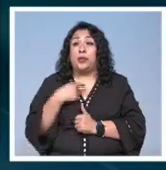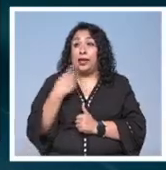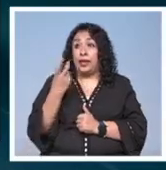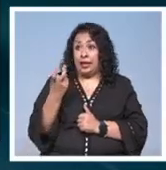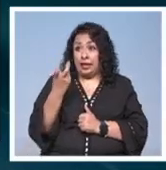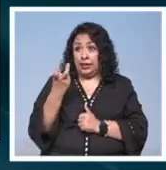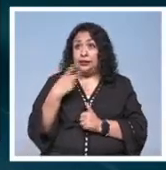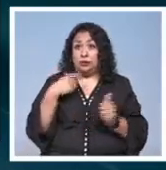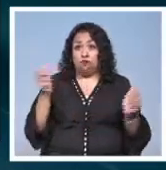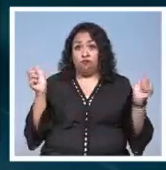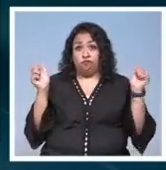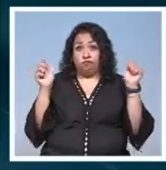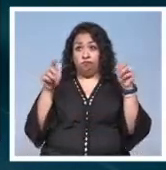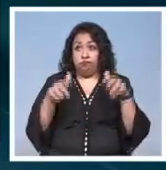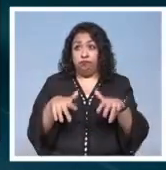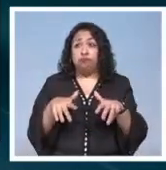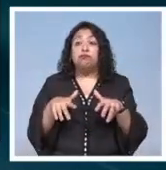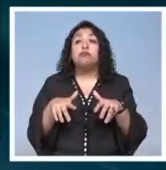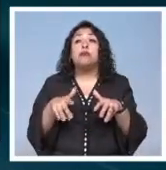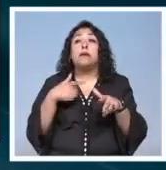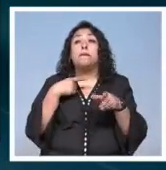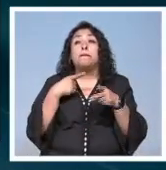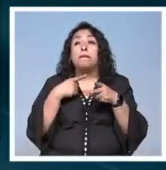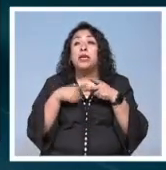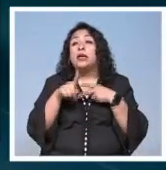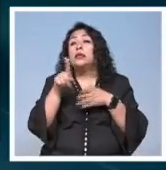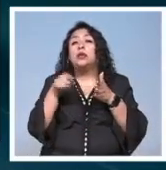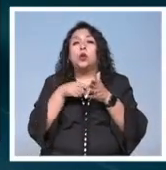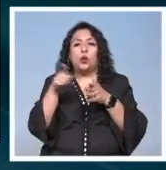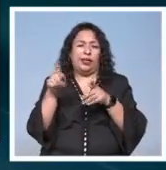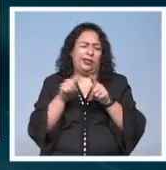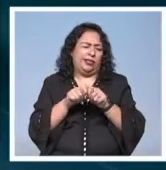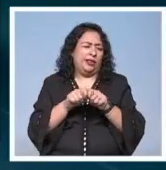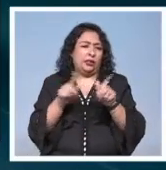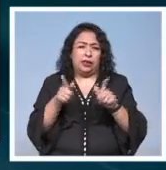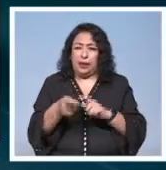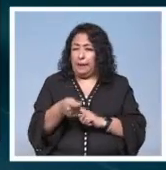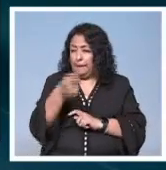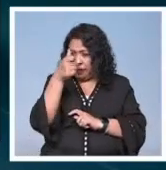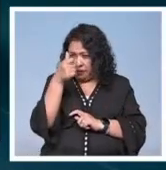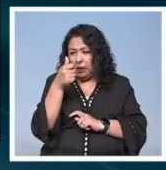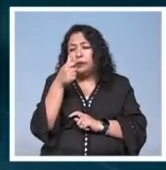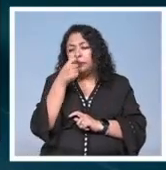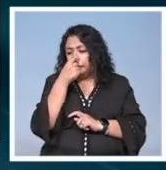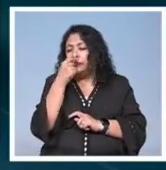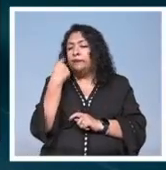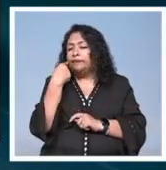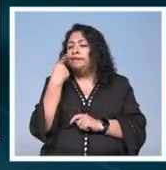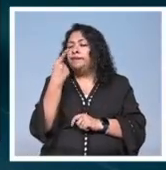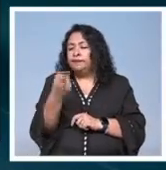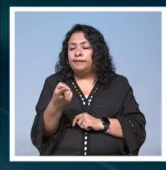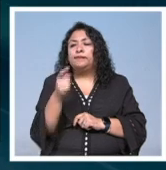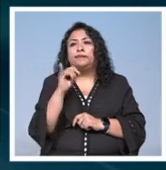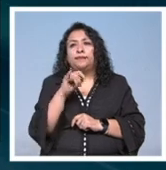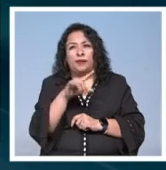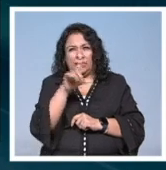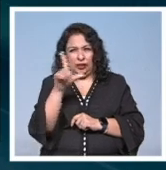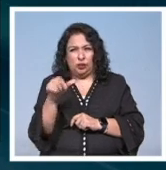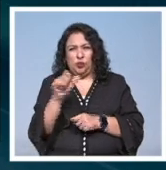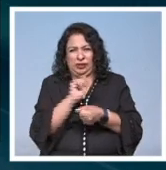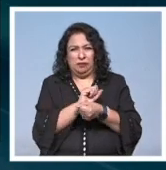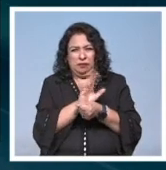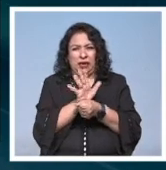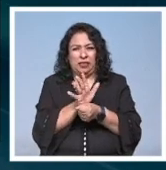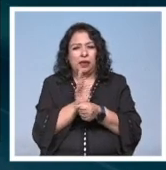un evento que nace en Tlaxcala y pues nos dimos cuenta sobre todo posterior a la